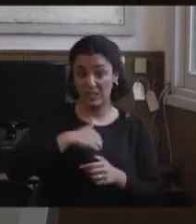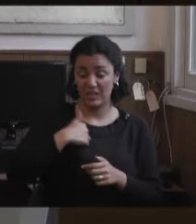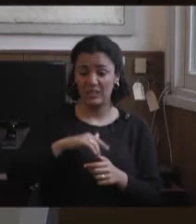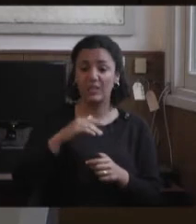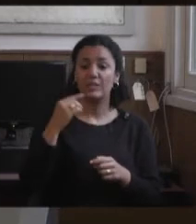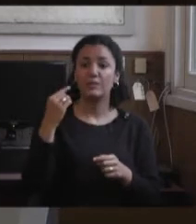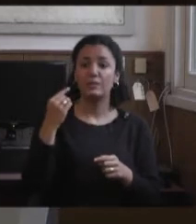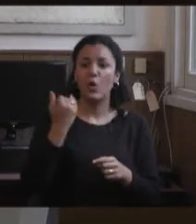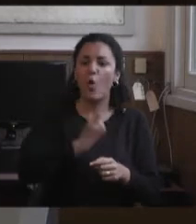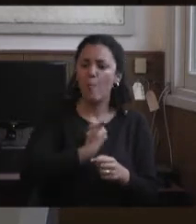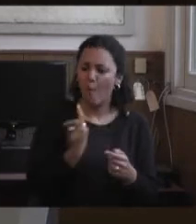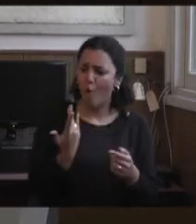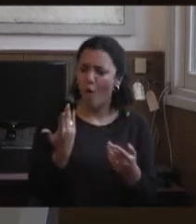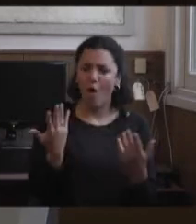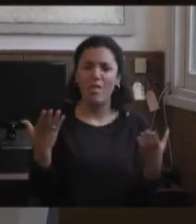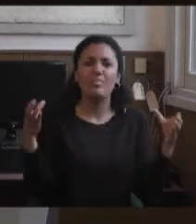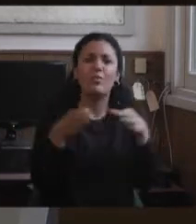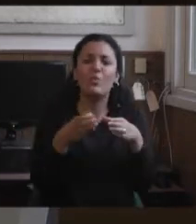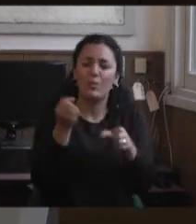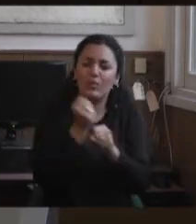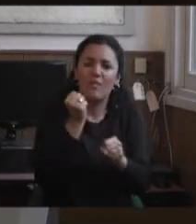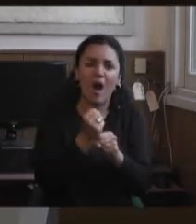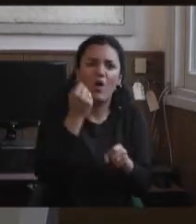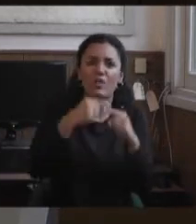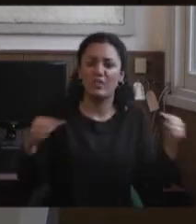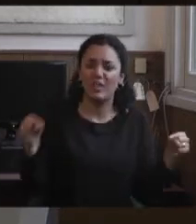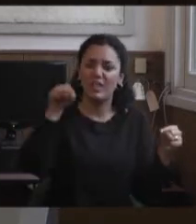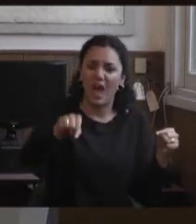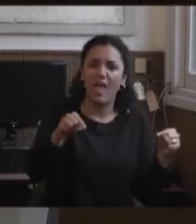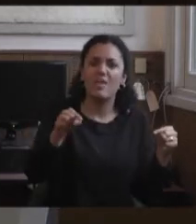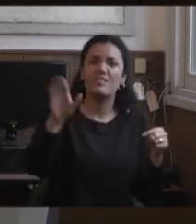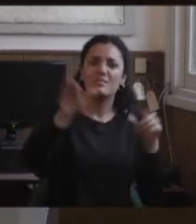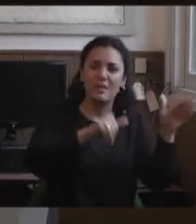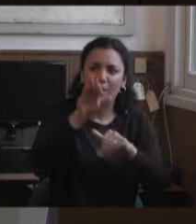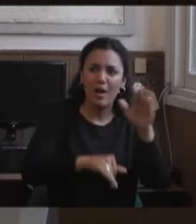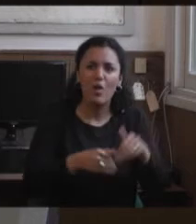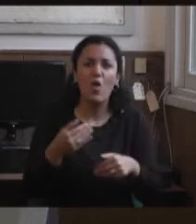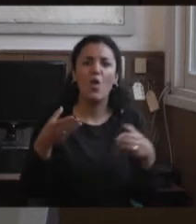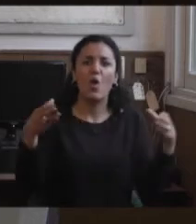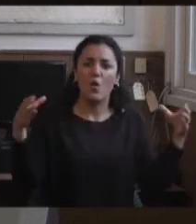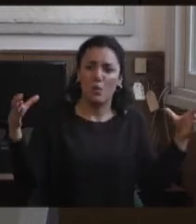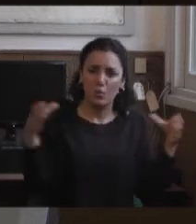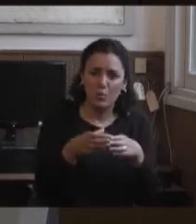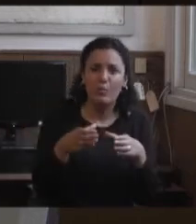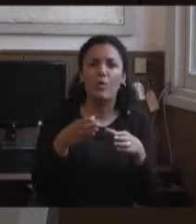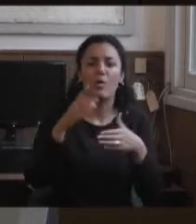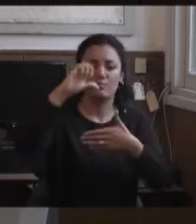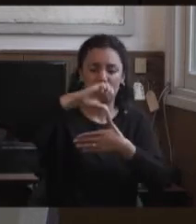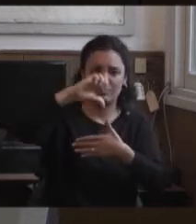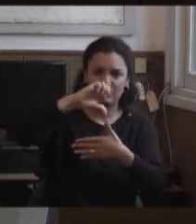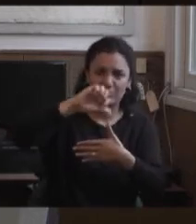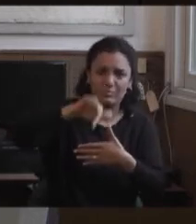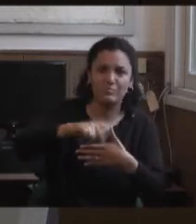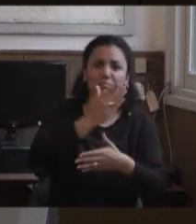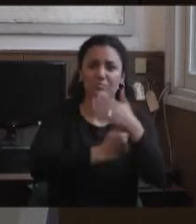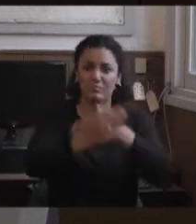presentarnos para crear una red, la convocatoria se llamó Red Iberoamericana de Discapacidad y Derechos Humanos. Quien propiciaba esto